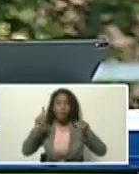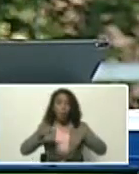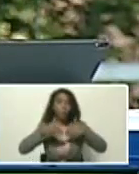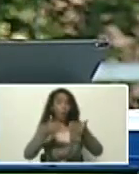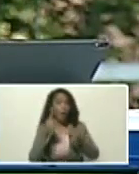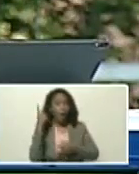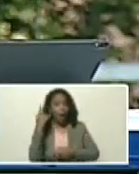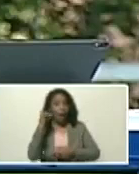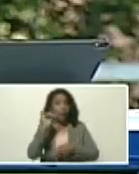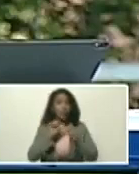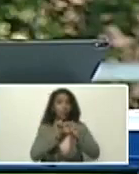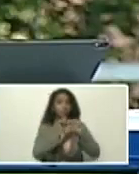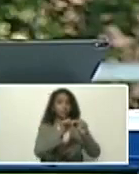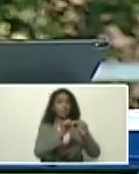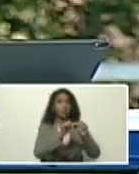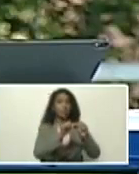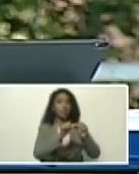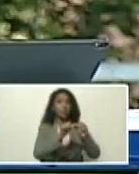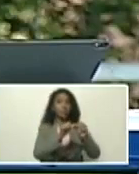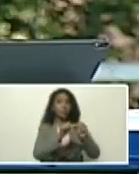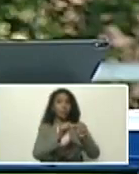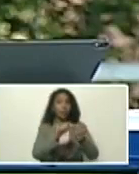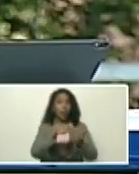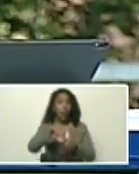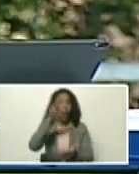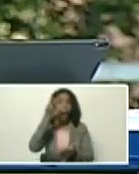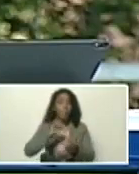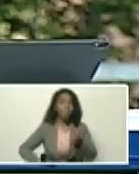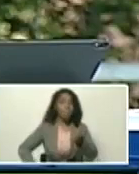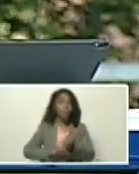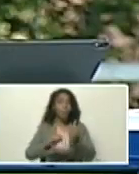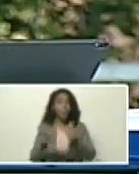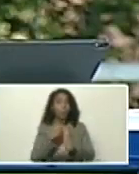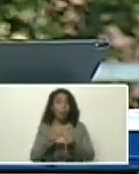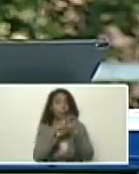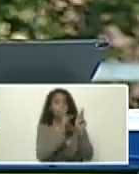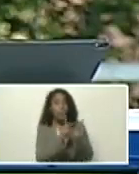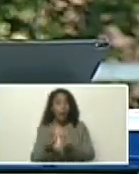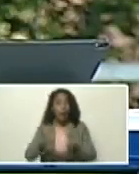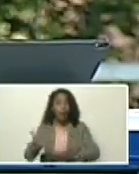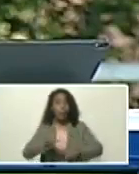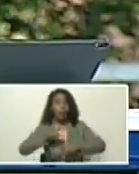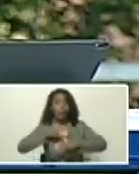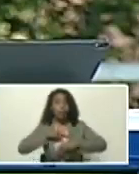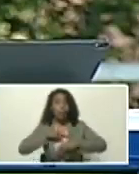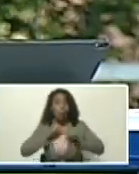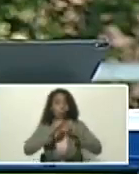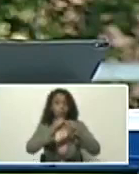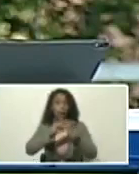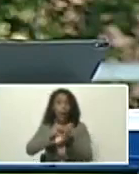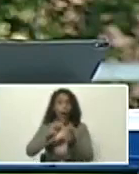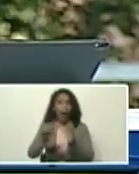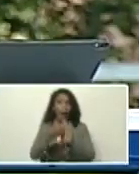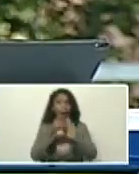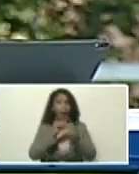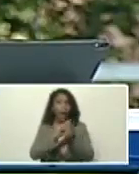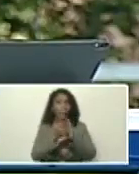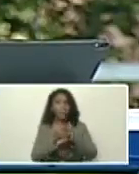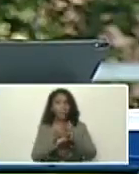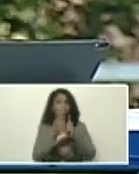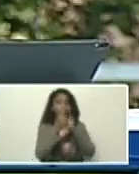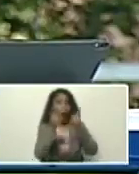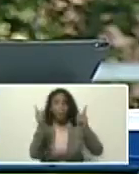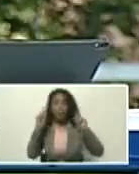contienen, los aportes principales, del plan de adaptación, y mitigación, contra el cambio climático, bueno, muy bien,